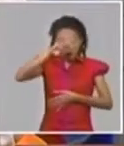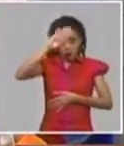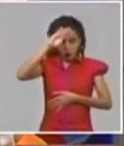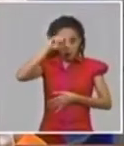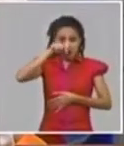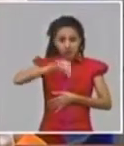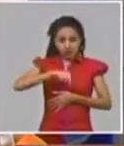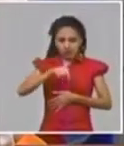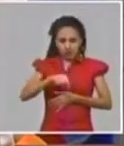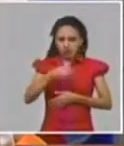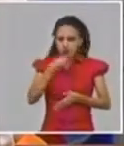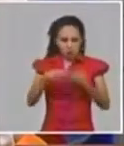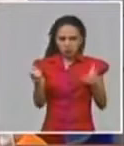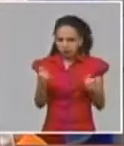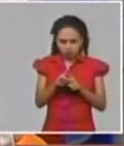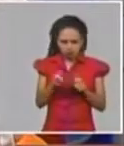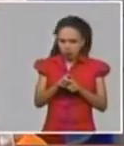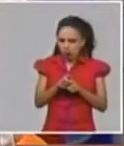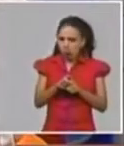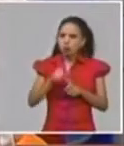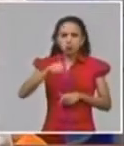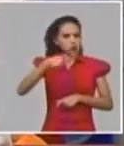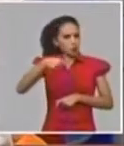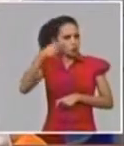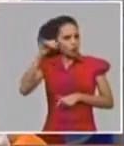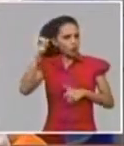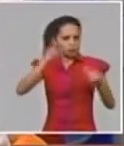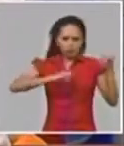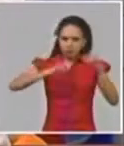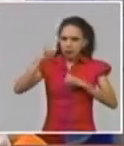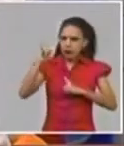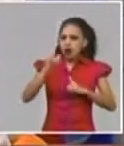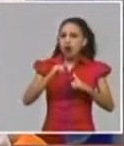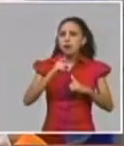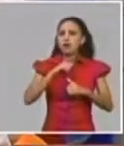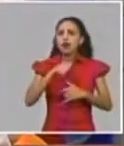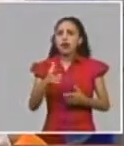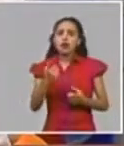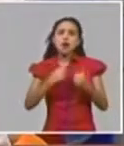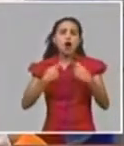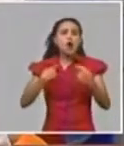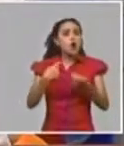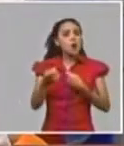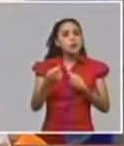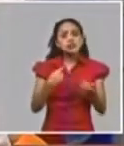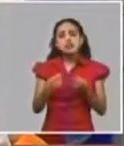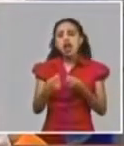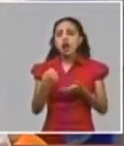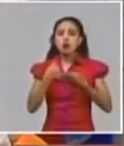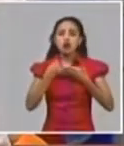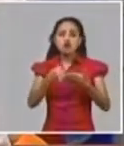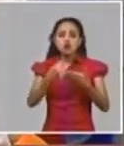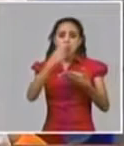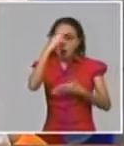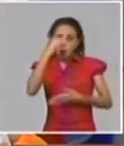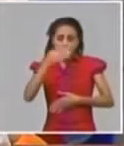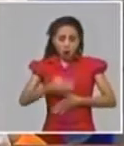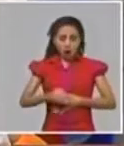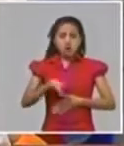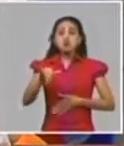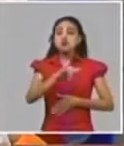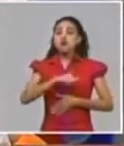grandes, pero todos los días están entrando algún número de viajeros vinculado a algún elemento comercial o humanitario, estas